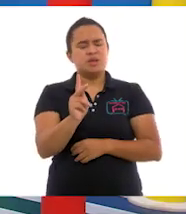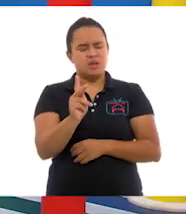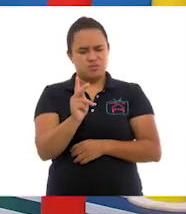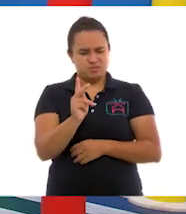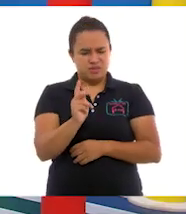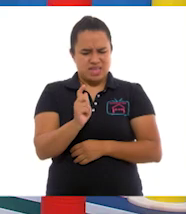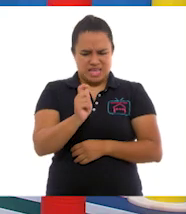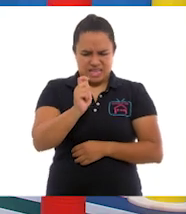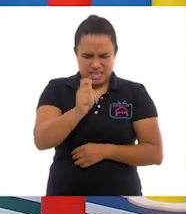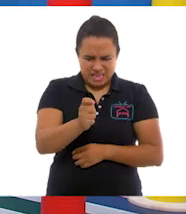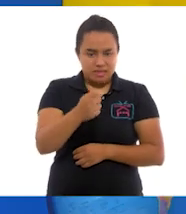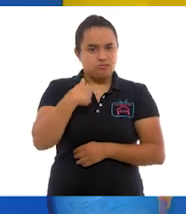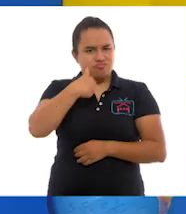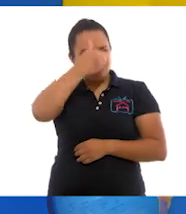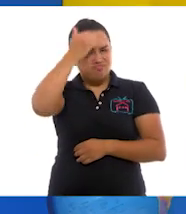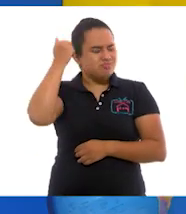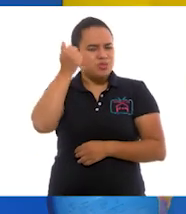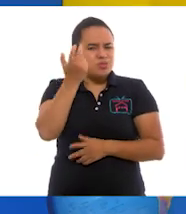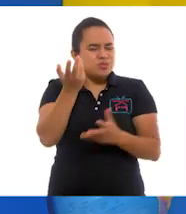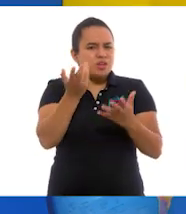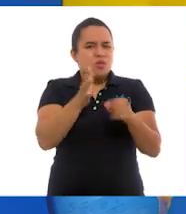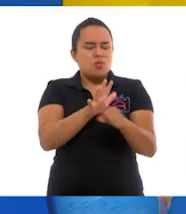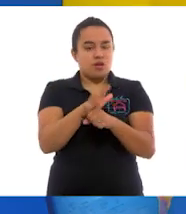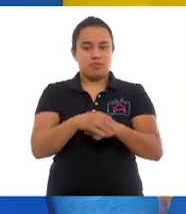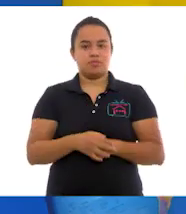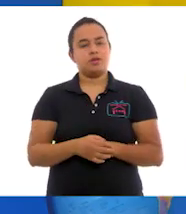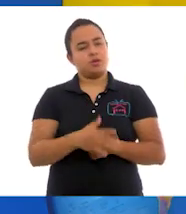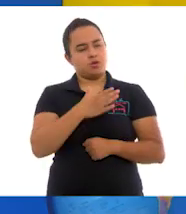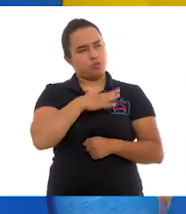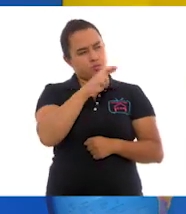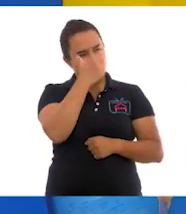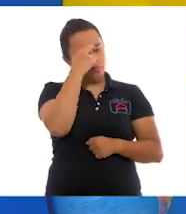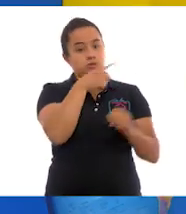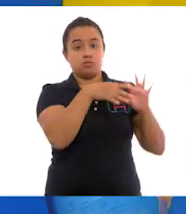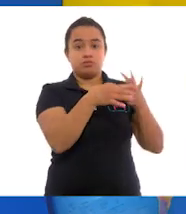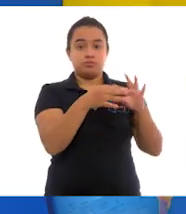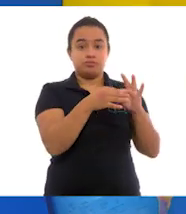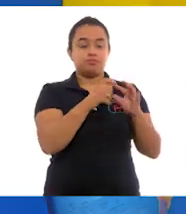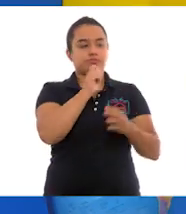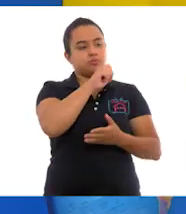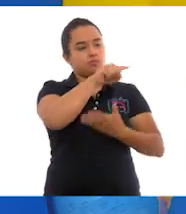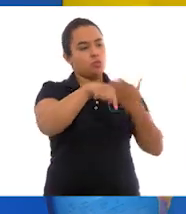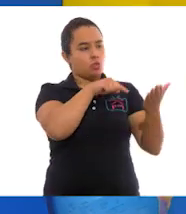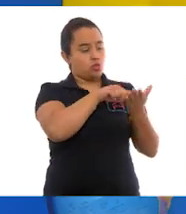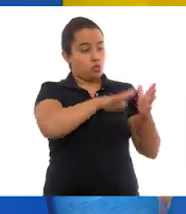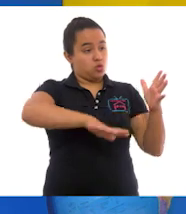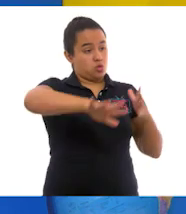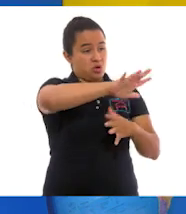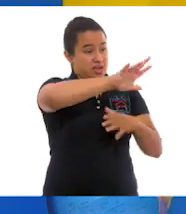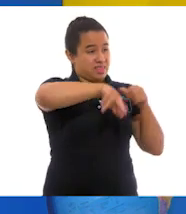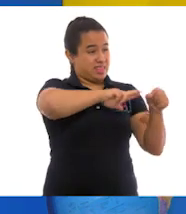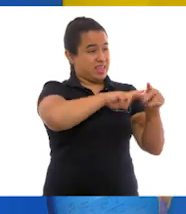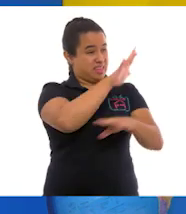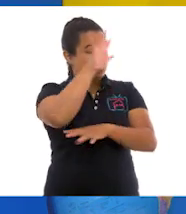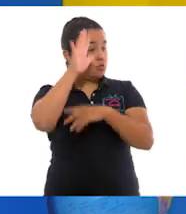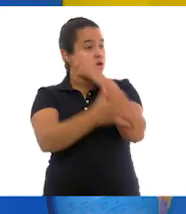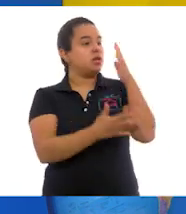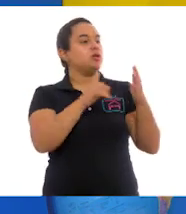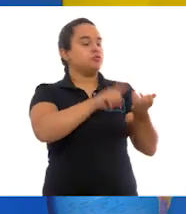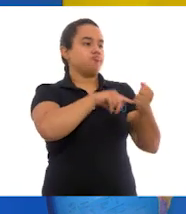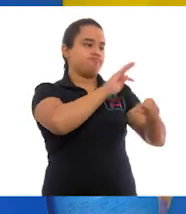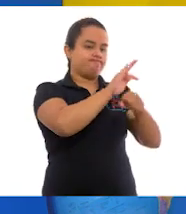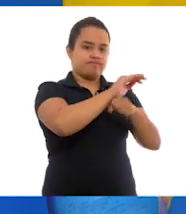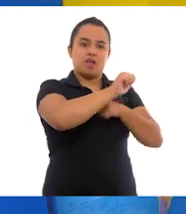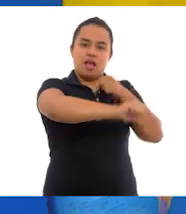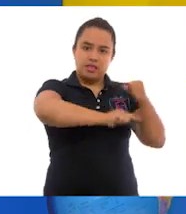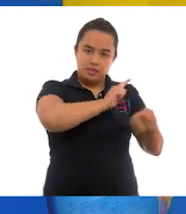sé bien qué son. Bueno, recuerdo que ha mencionado que son espacios naturales donde se resguardan especies y